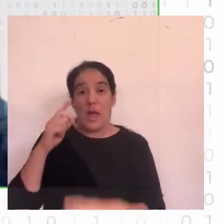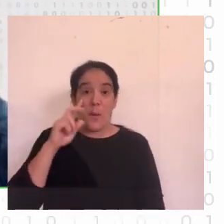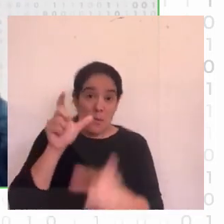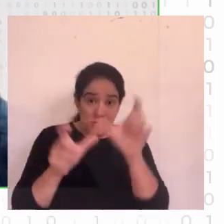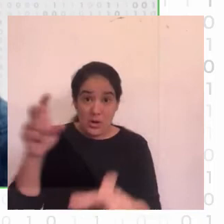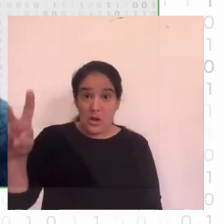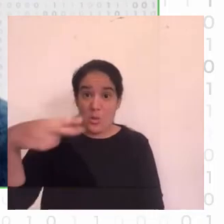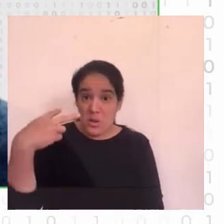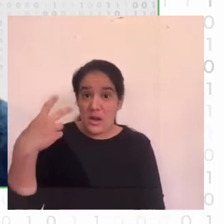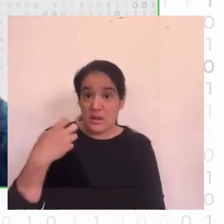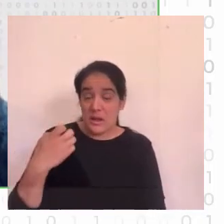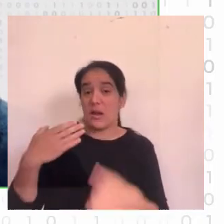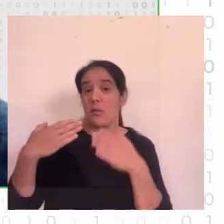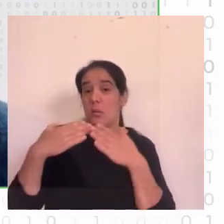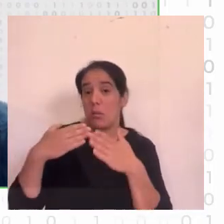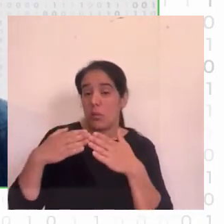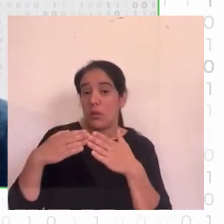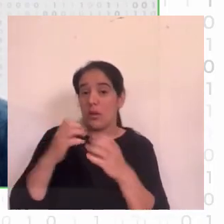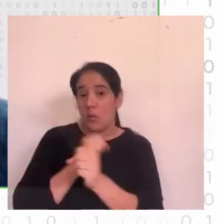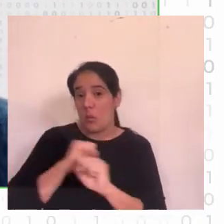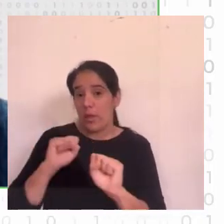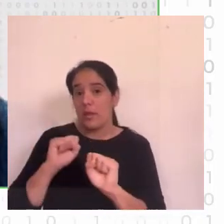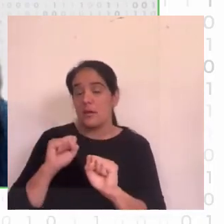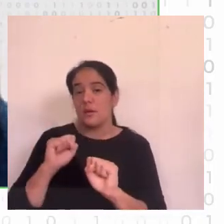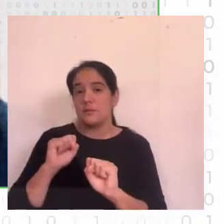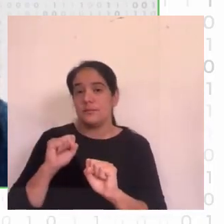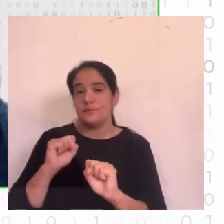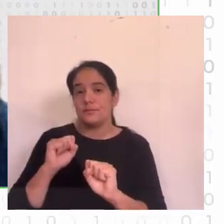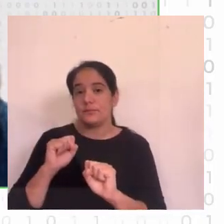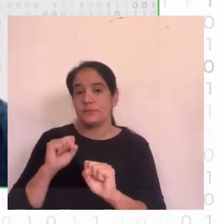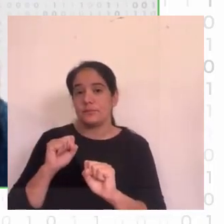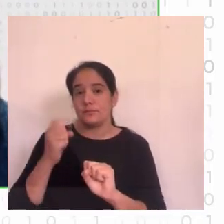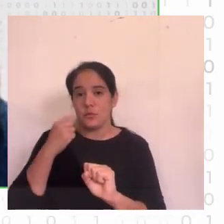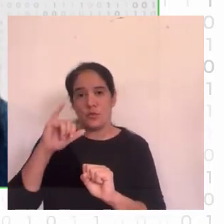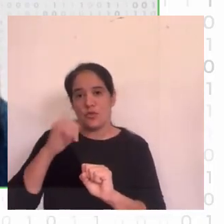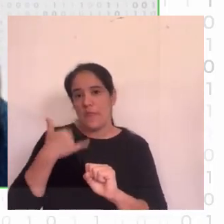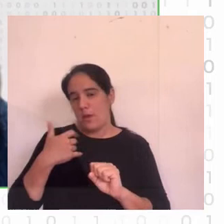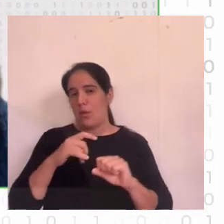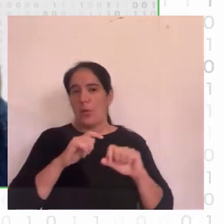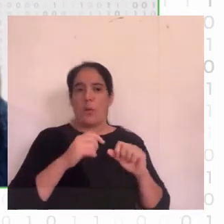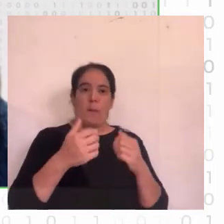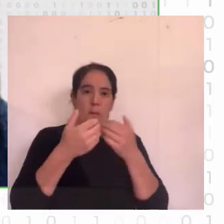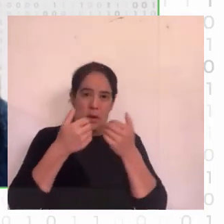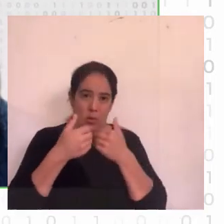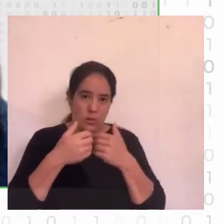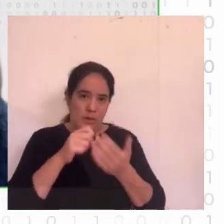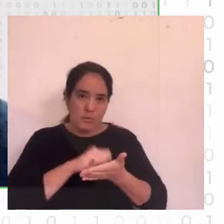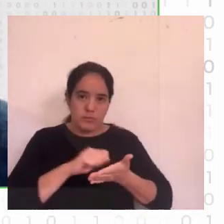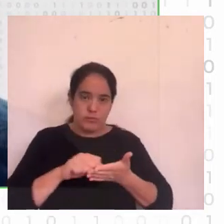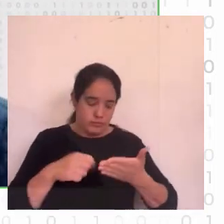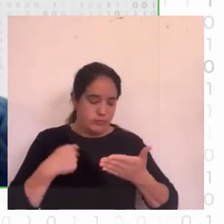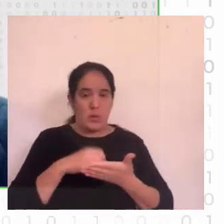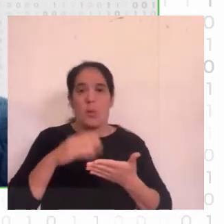pregunta para hacerla a nuestras oradoras y mientras tanto tengo acá un par de preguntas del equipo que ya nos fueron pasando